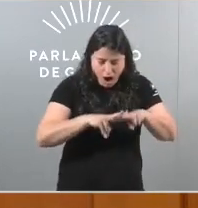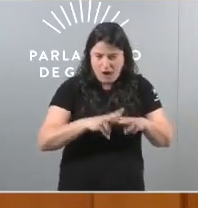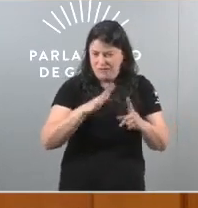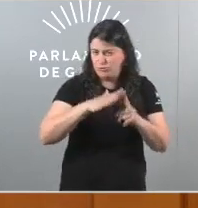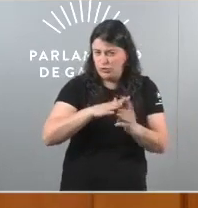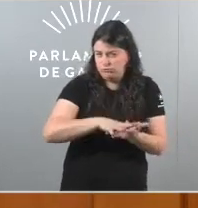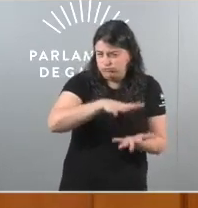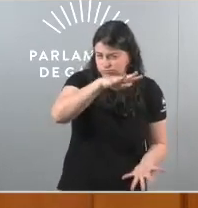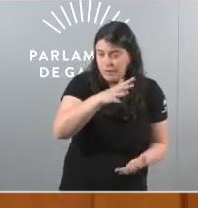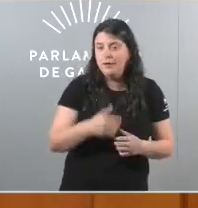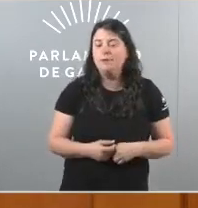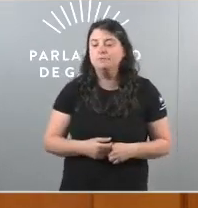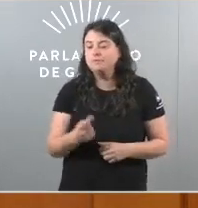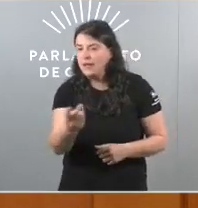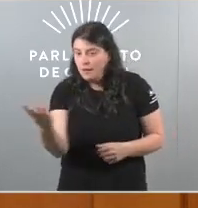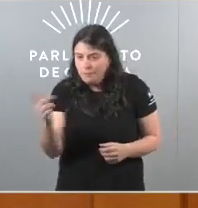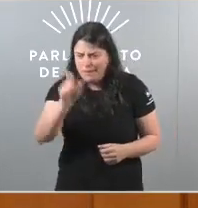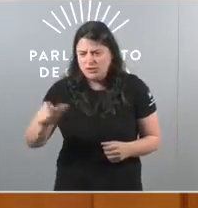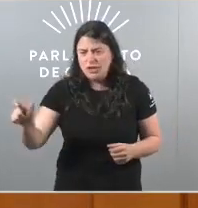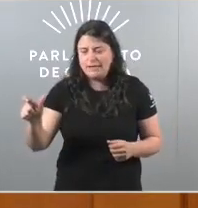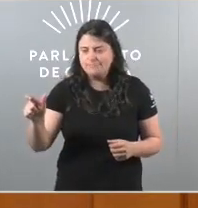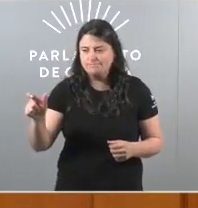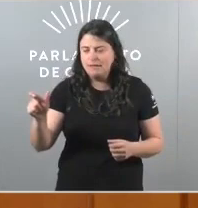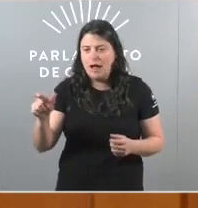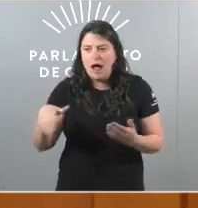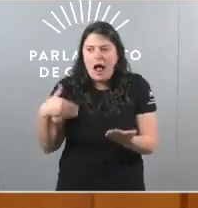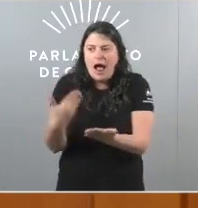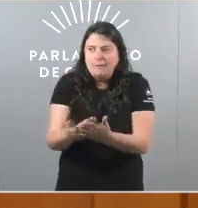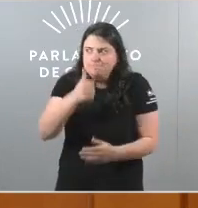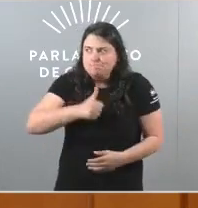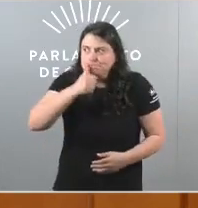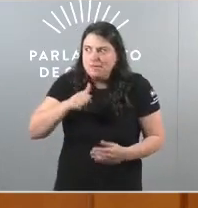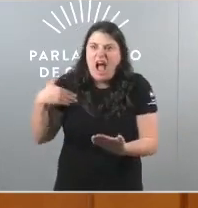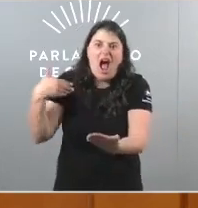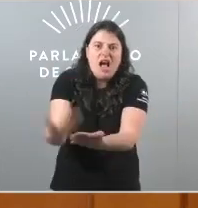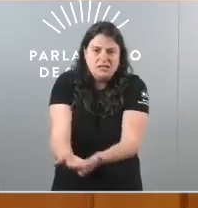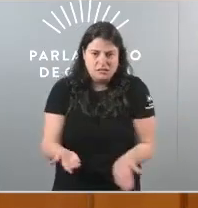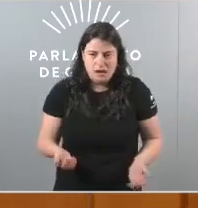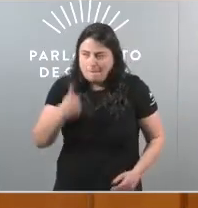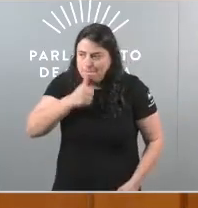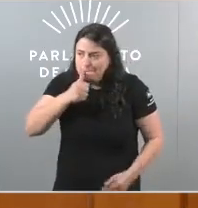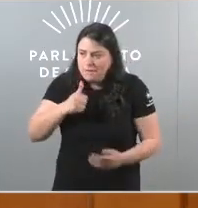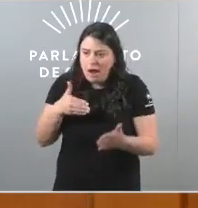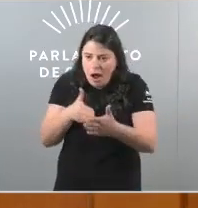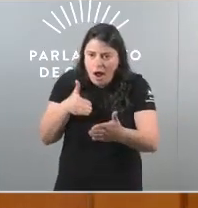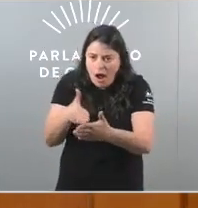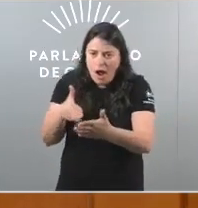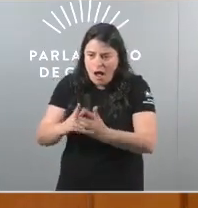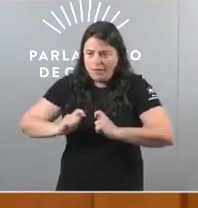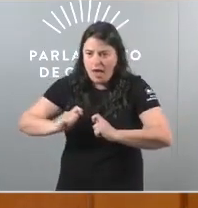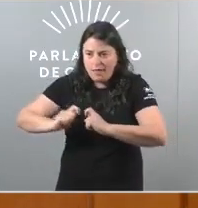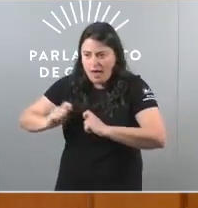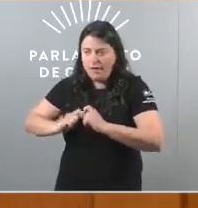moitas persoas se preguntan ate cando van poder resistir? Cantos obstáculos máis van ter que